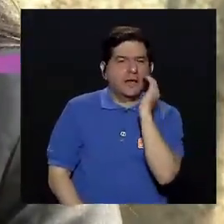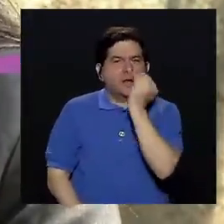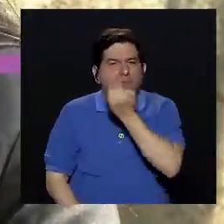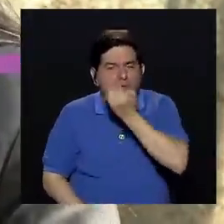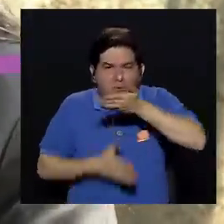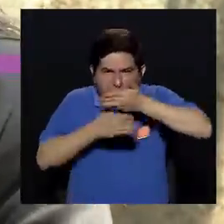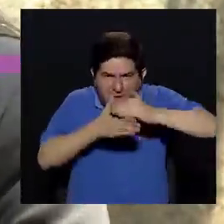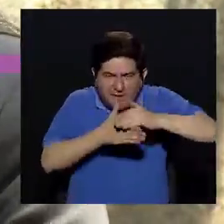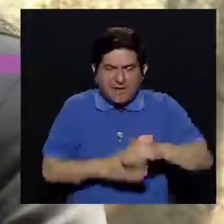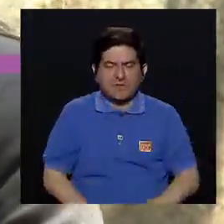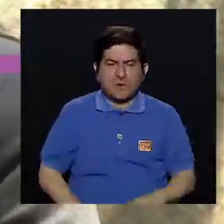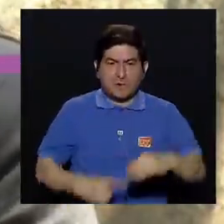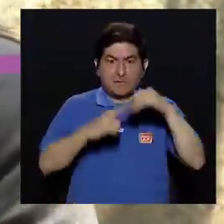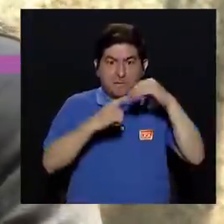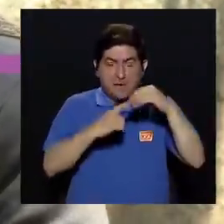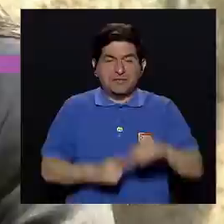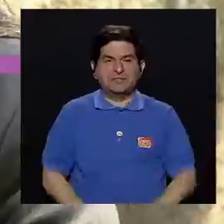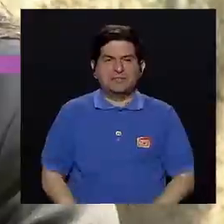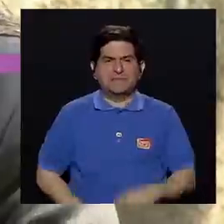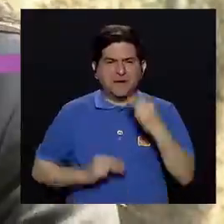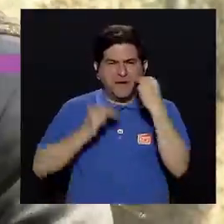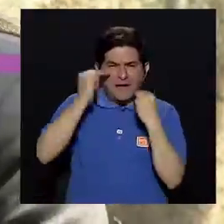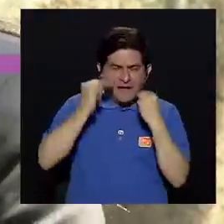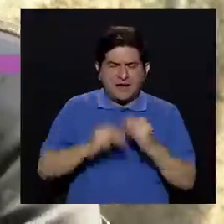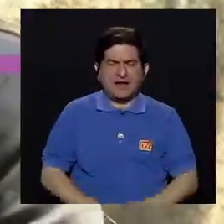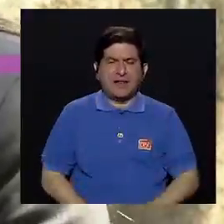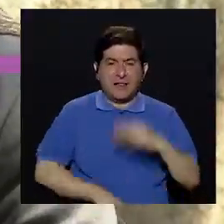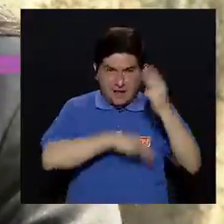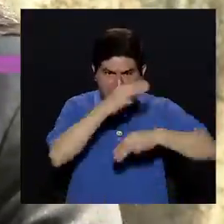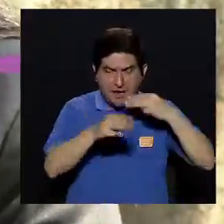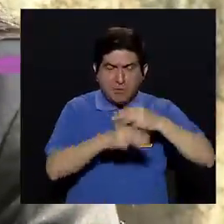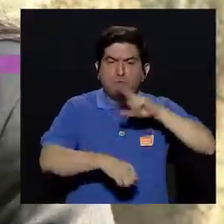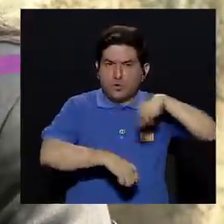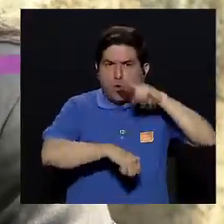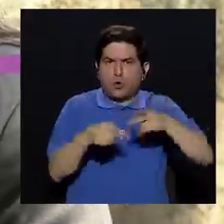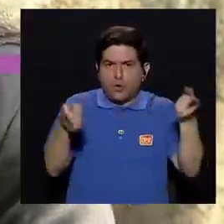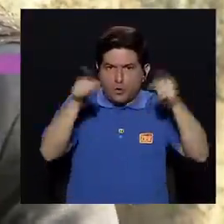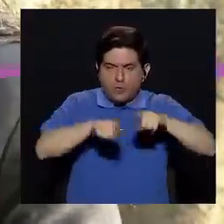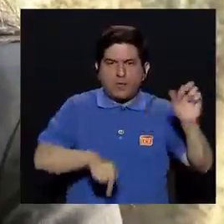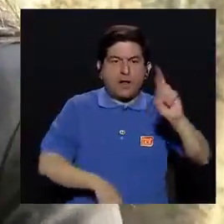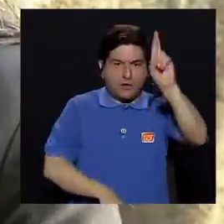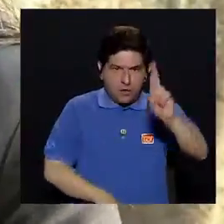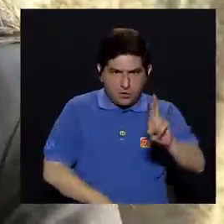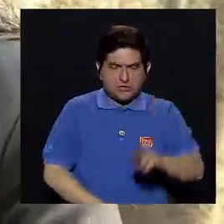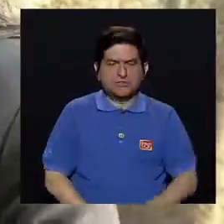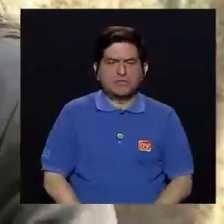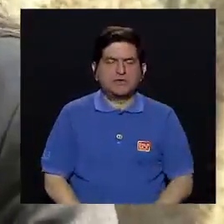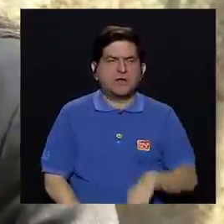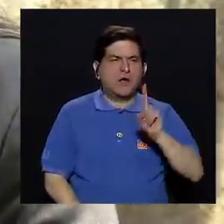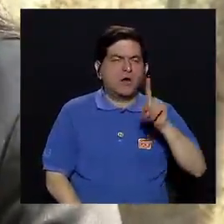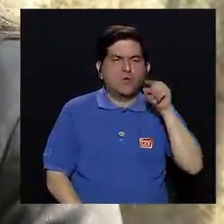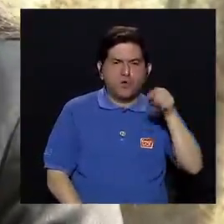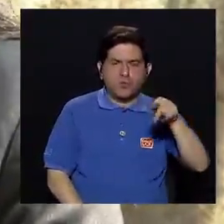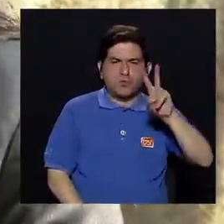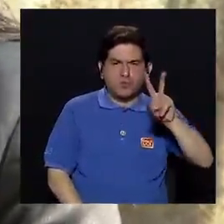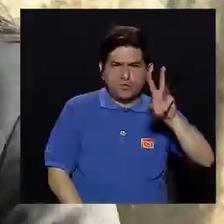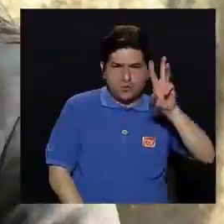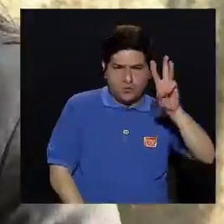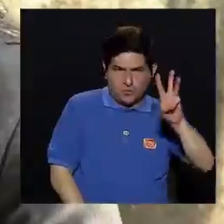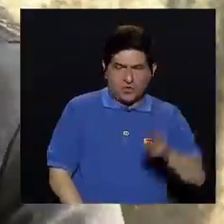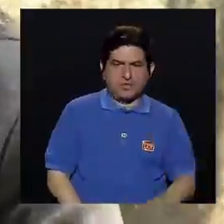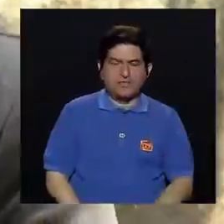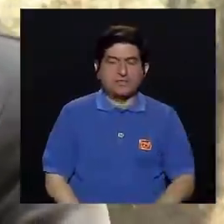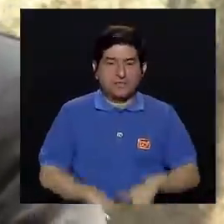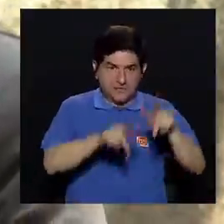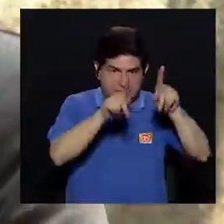se dice que es la mayor malformación que se da a nivel mundial o la más frecuente. Costa Rica tiene una incidencia de 1.26